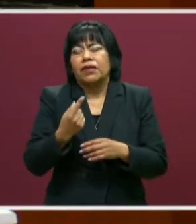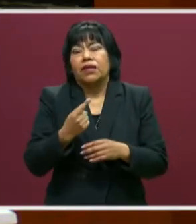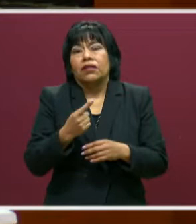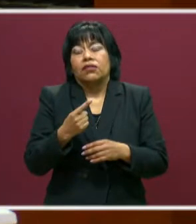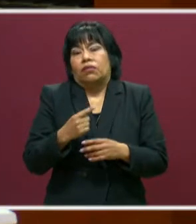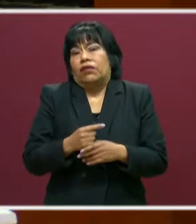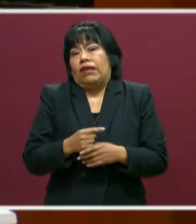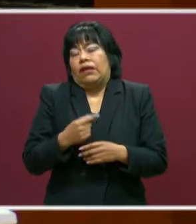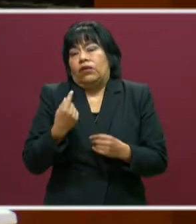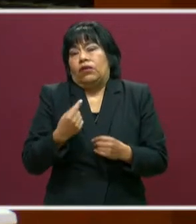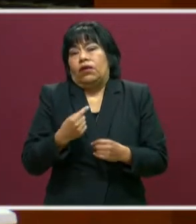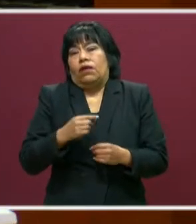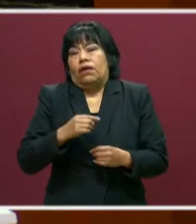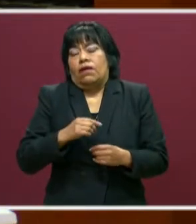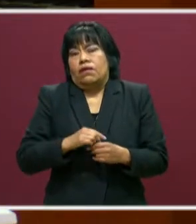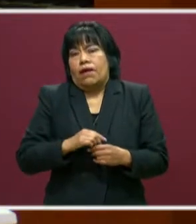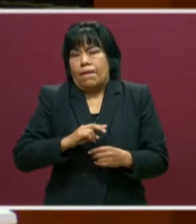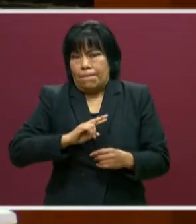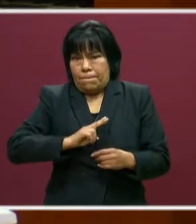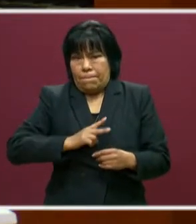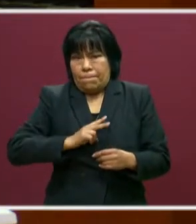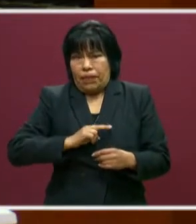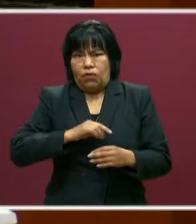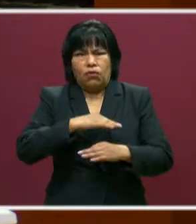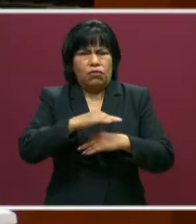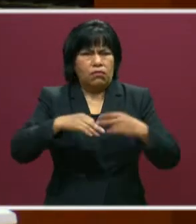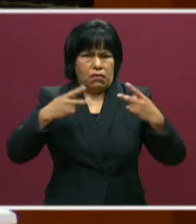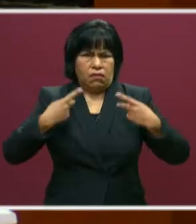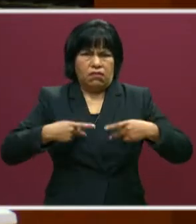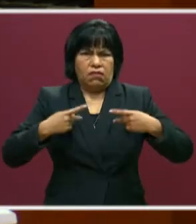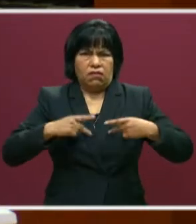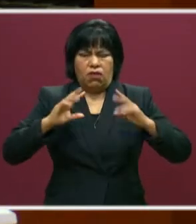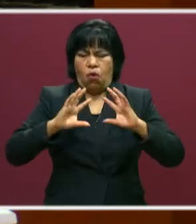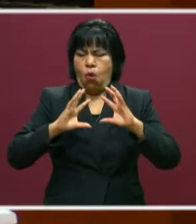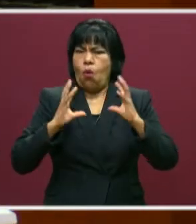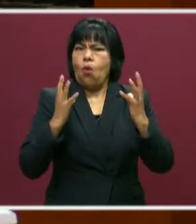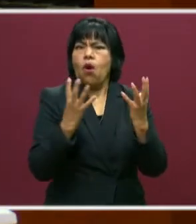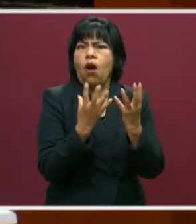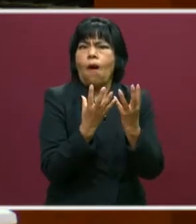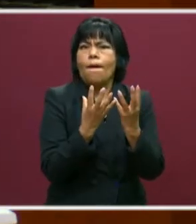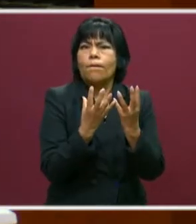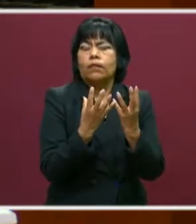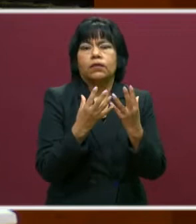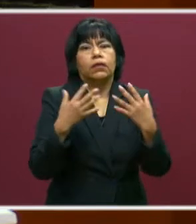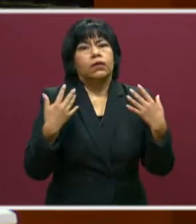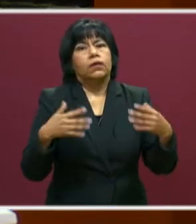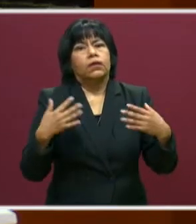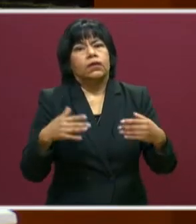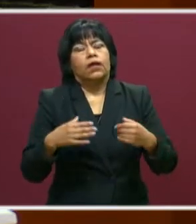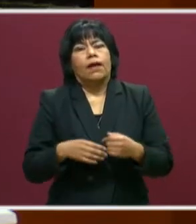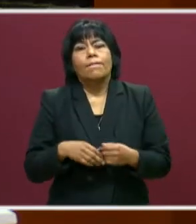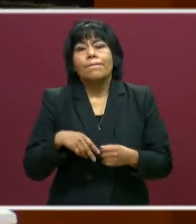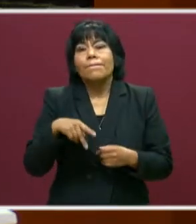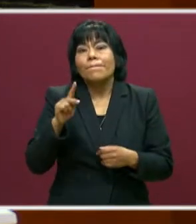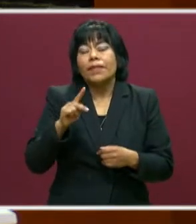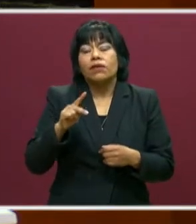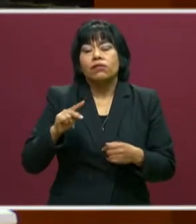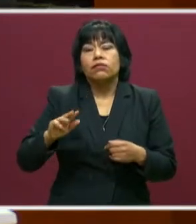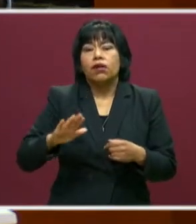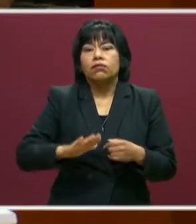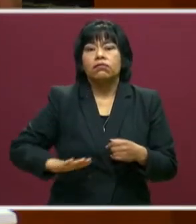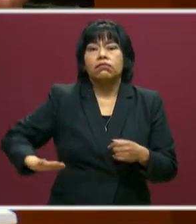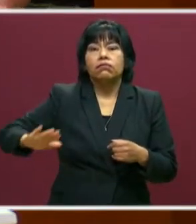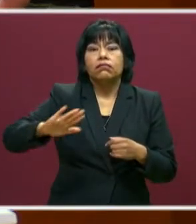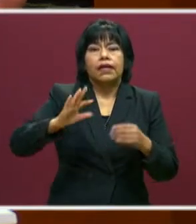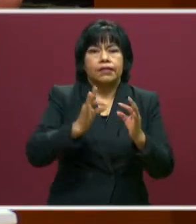virus que ha afectado a todo el planeta, a todo el mundo. Pero hay que tomar también como base que antes